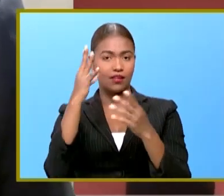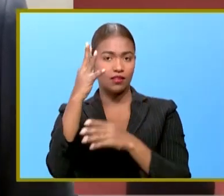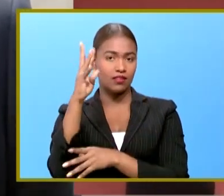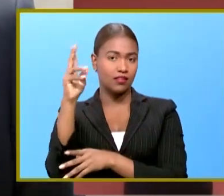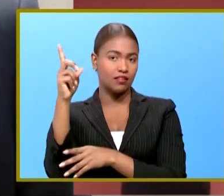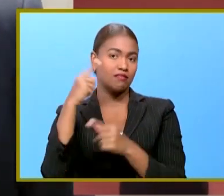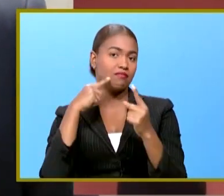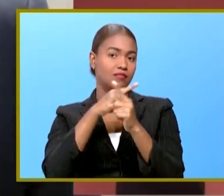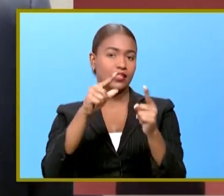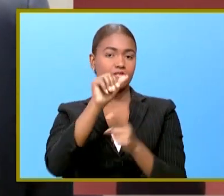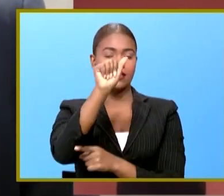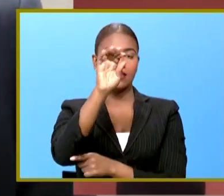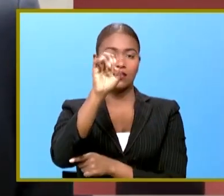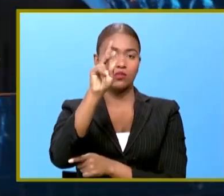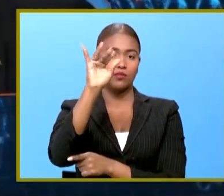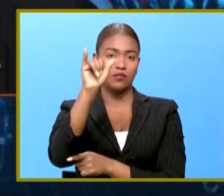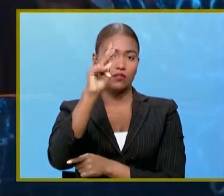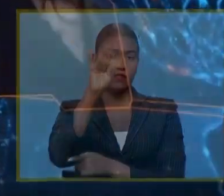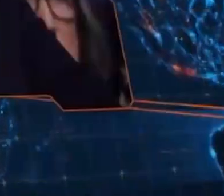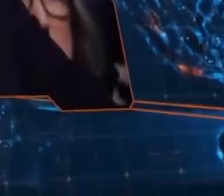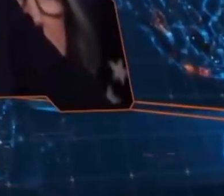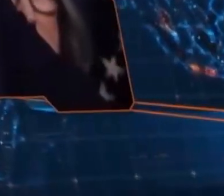Noticias Seidu Vivaral